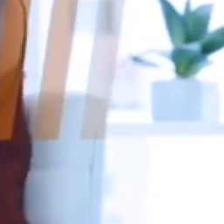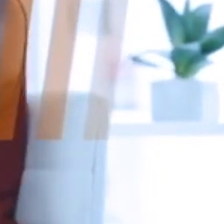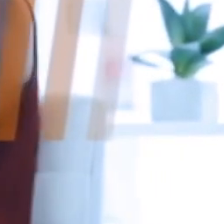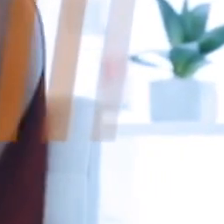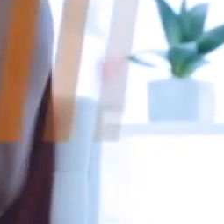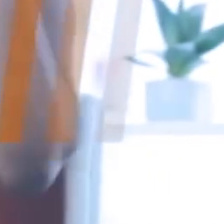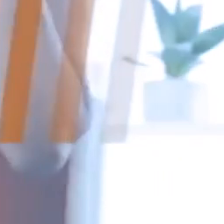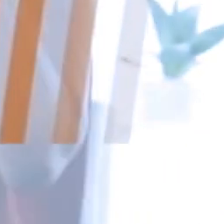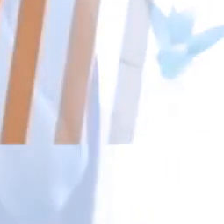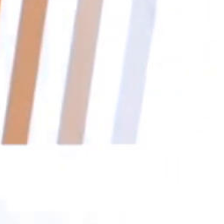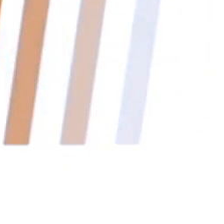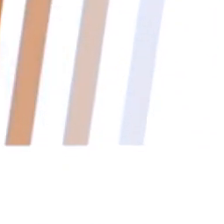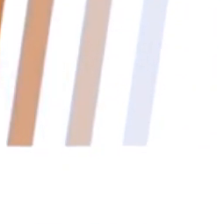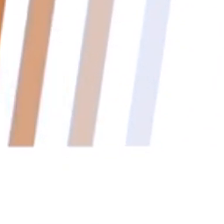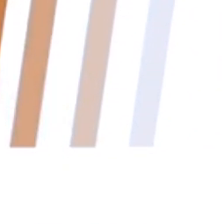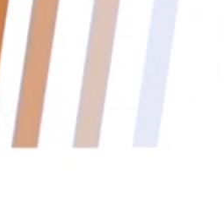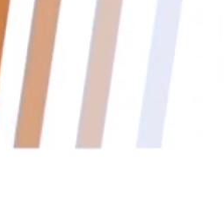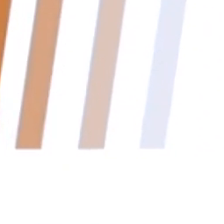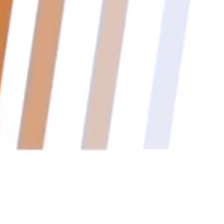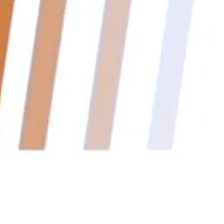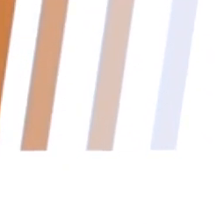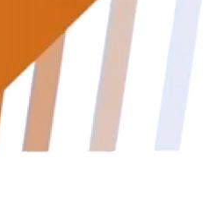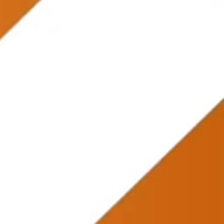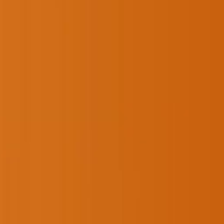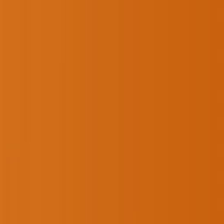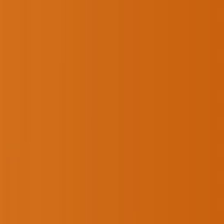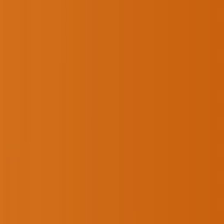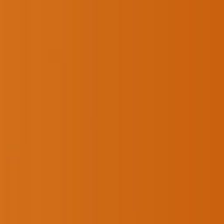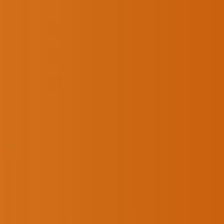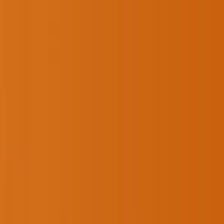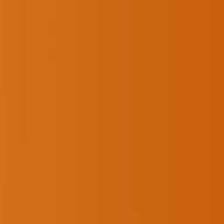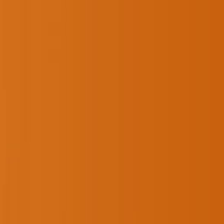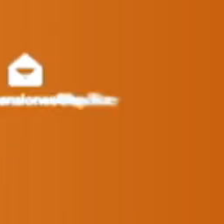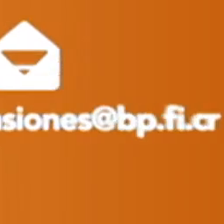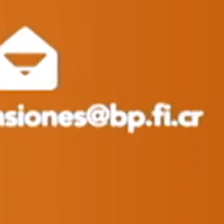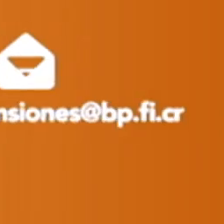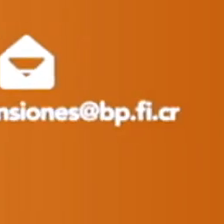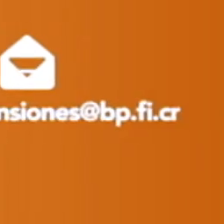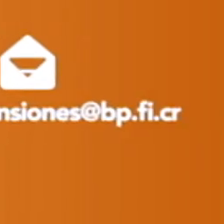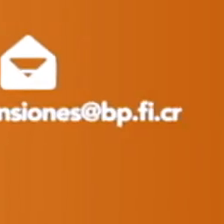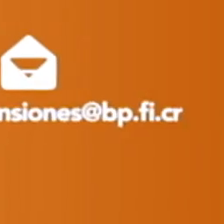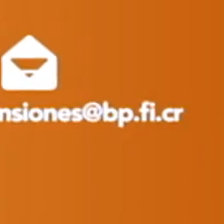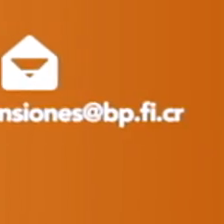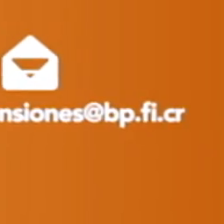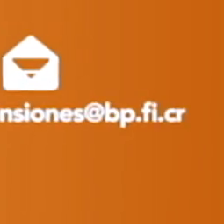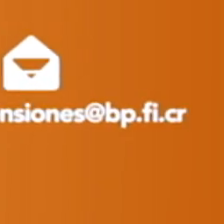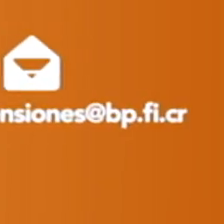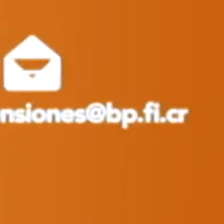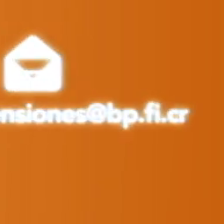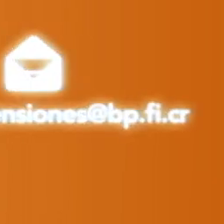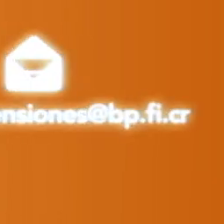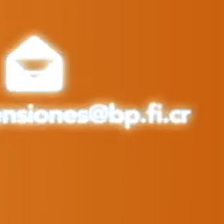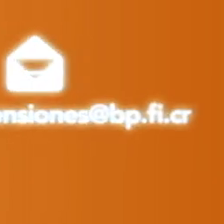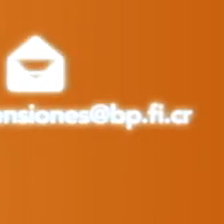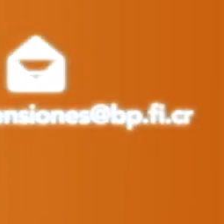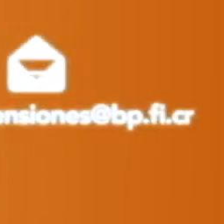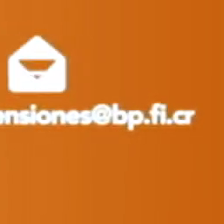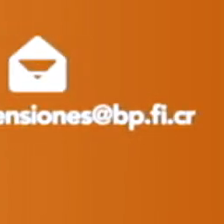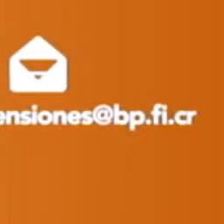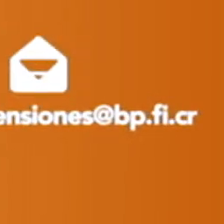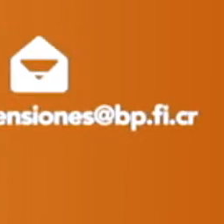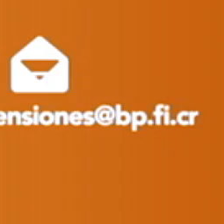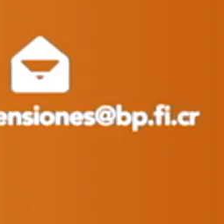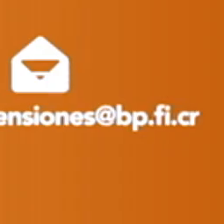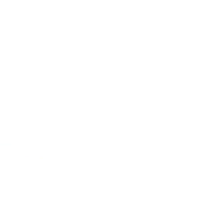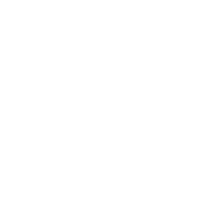Actualice sus datos y reciba el estado de cuenta de su FCL y ROP. Hágalo por medio de estos canales. Es muy fácil, seguro y le tomará muy